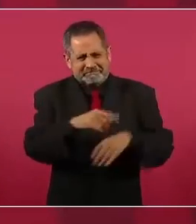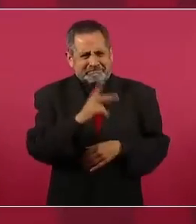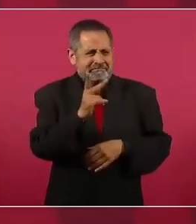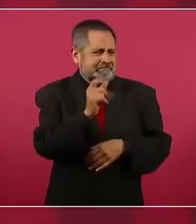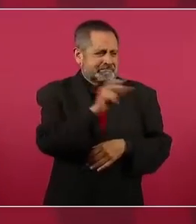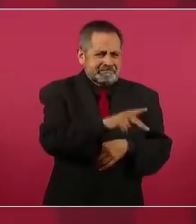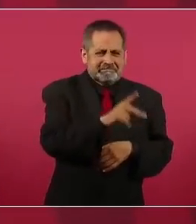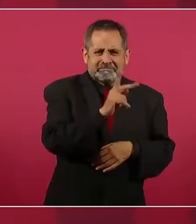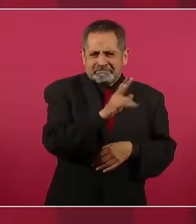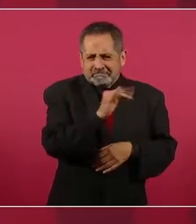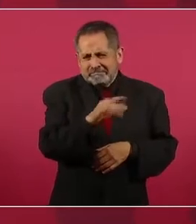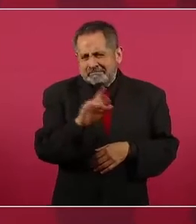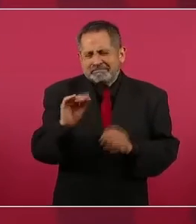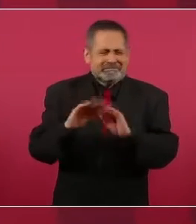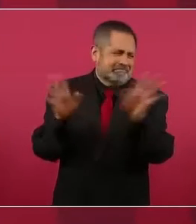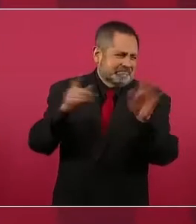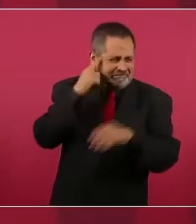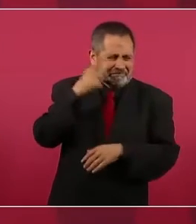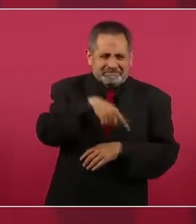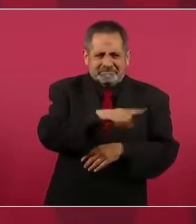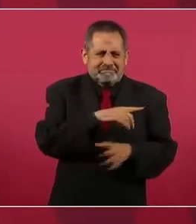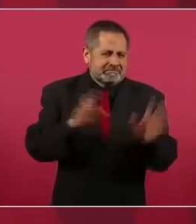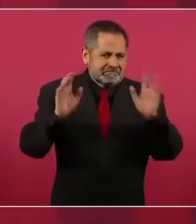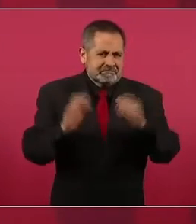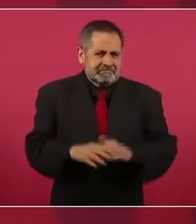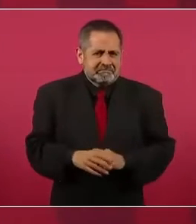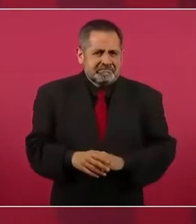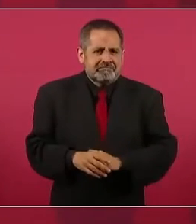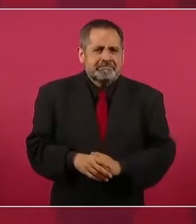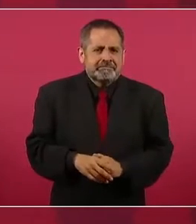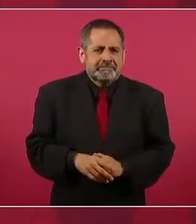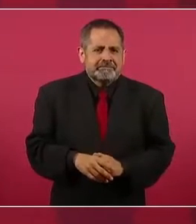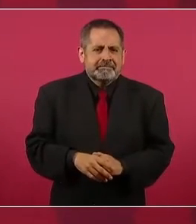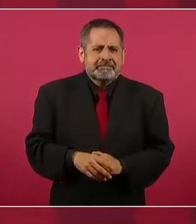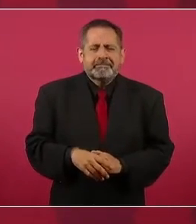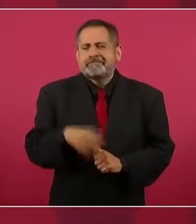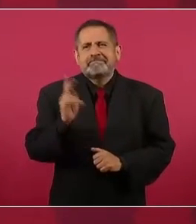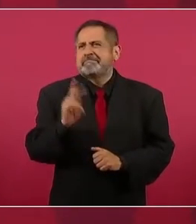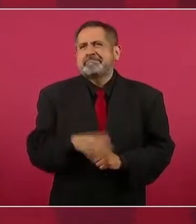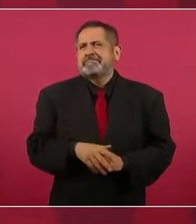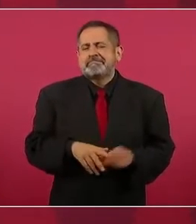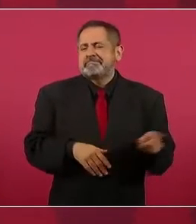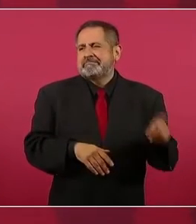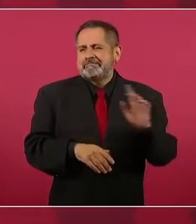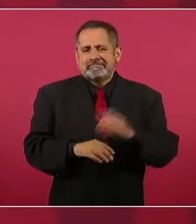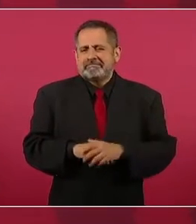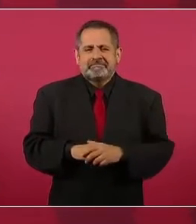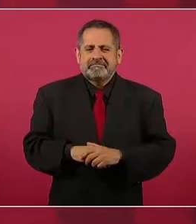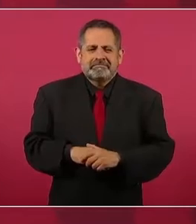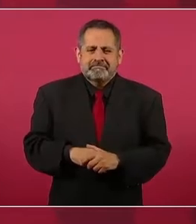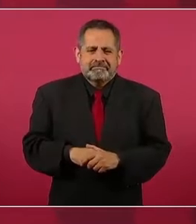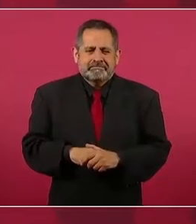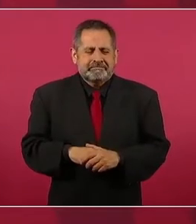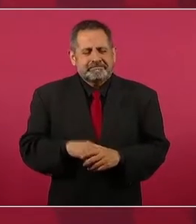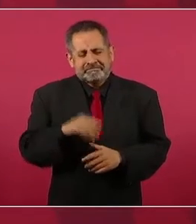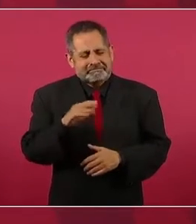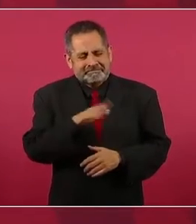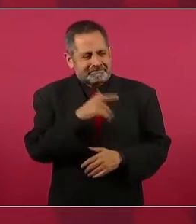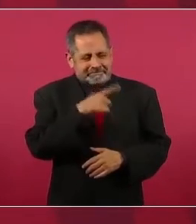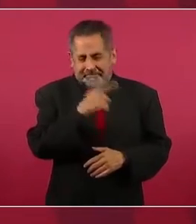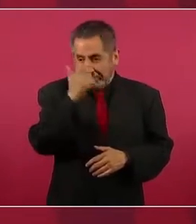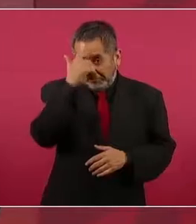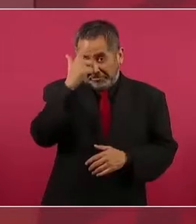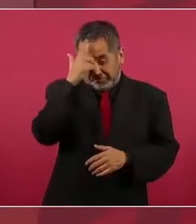no hay panistas y todo, pero es, para decirlo amablemente,